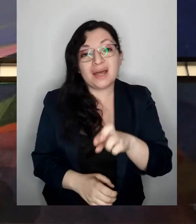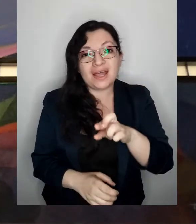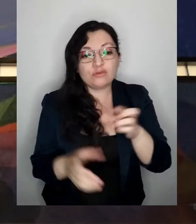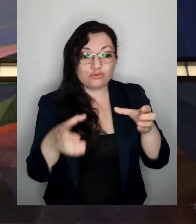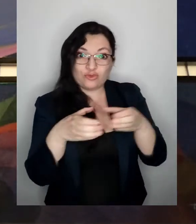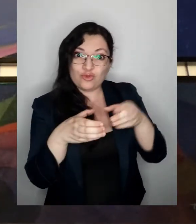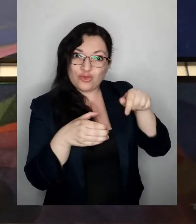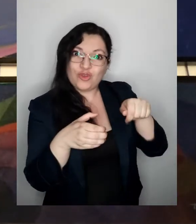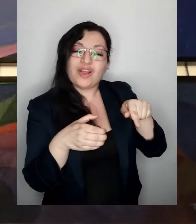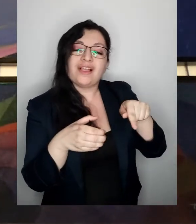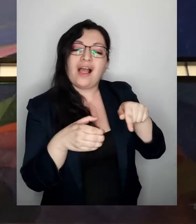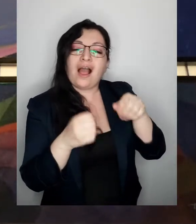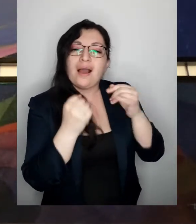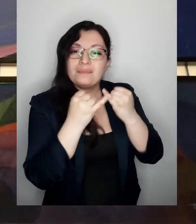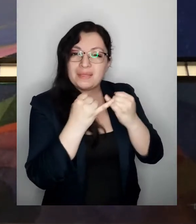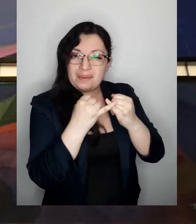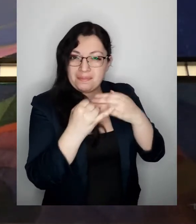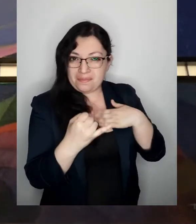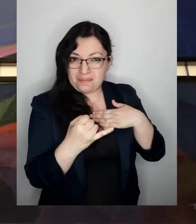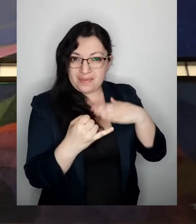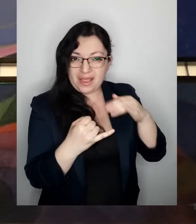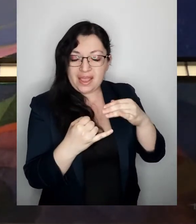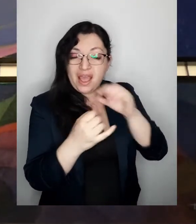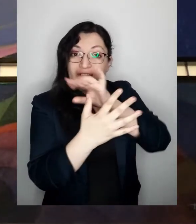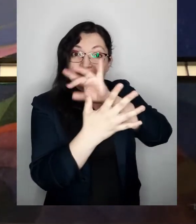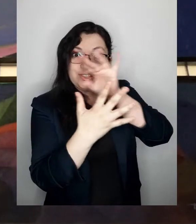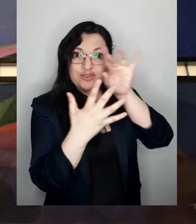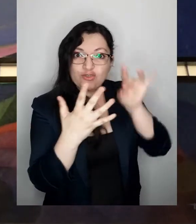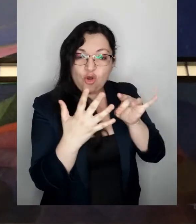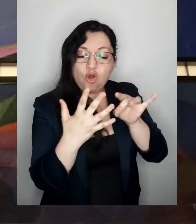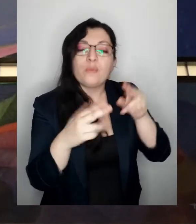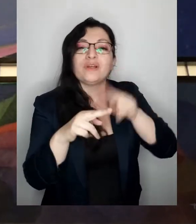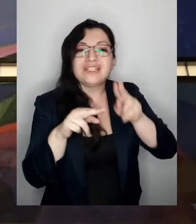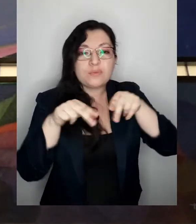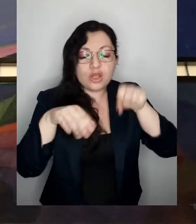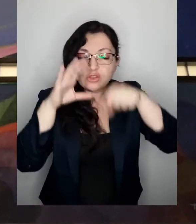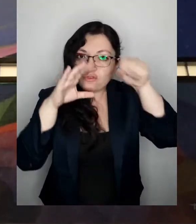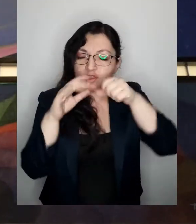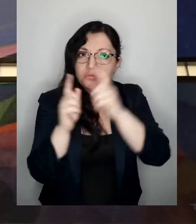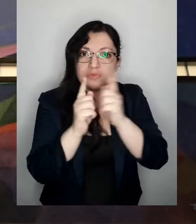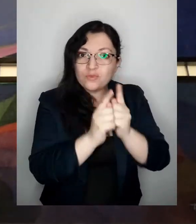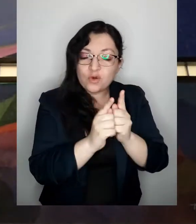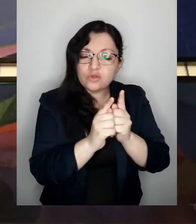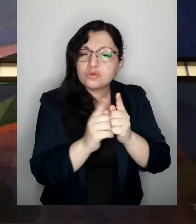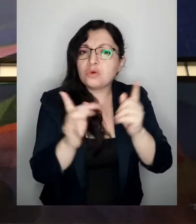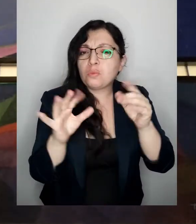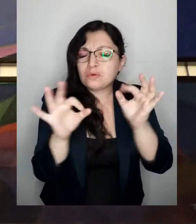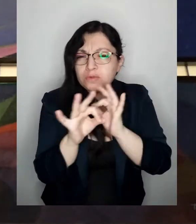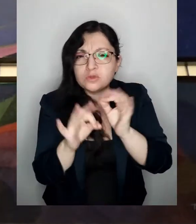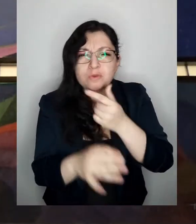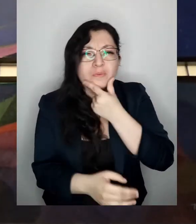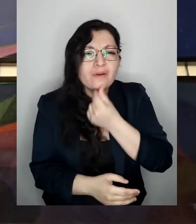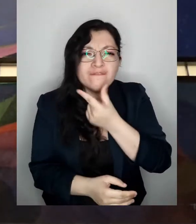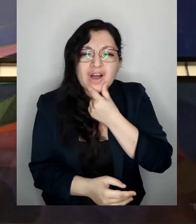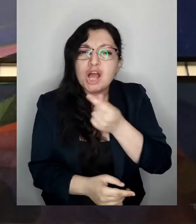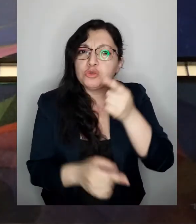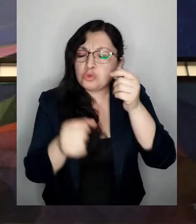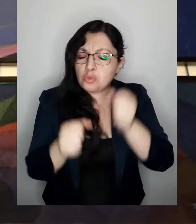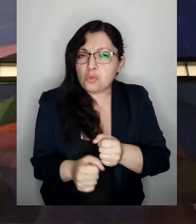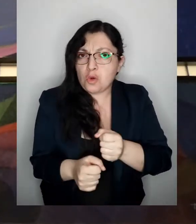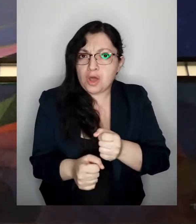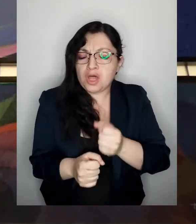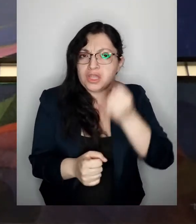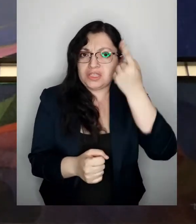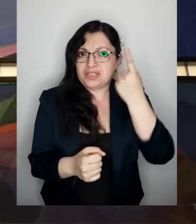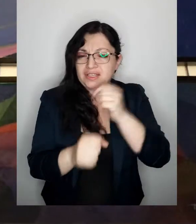Diodoscopio inventamos estos breves videos con instrucciones muy simples que podrás seguir hasta con tus ojos cerrados para poder entender